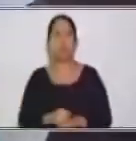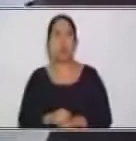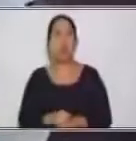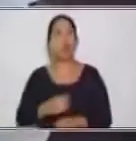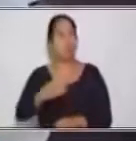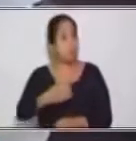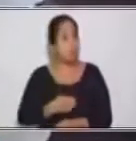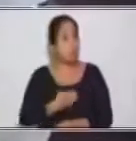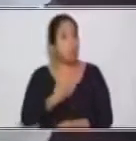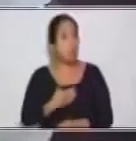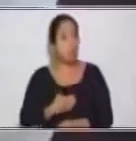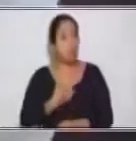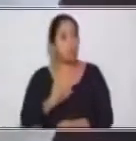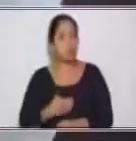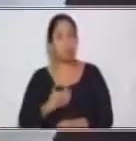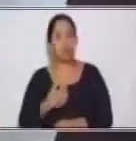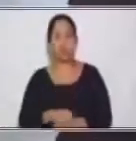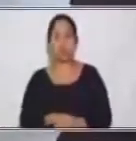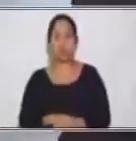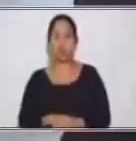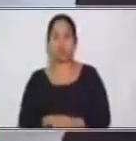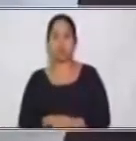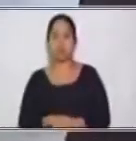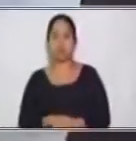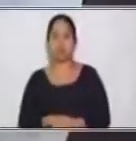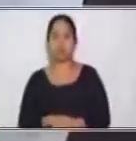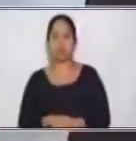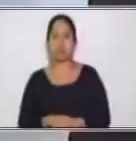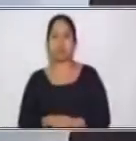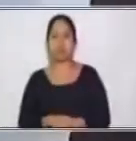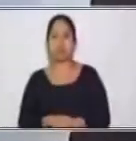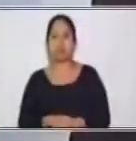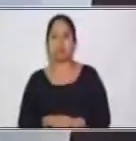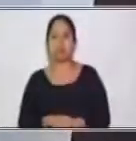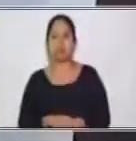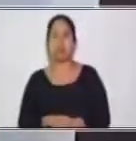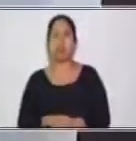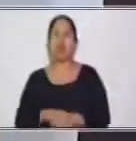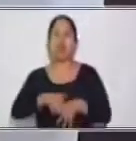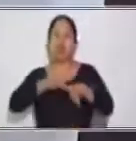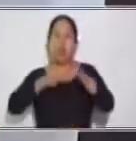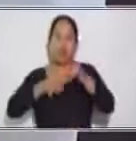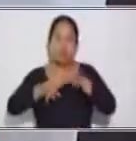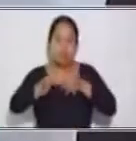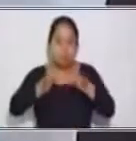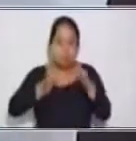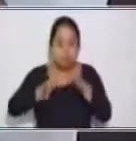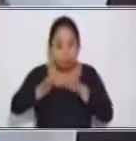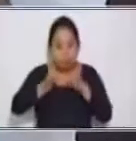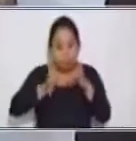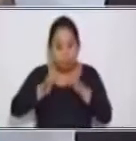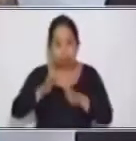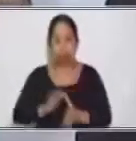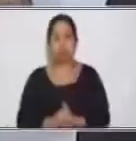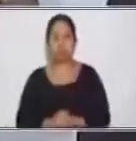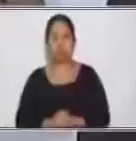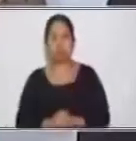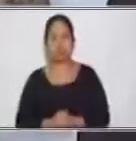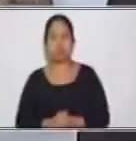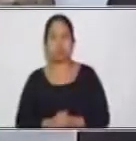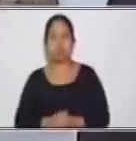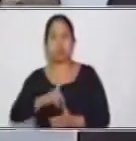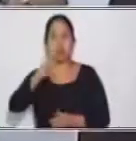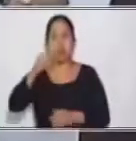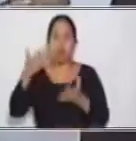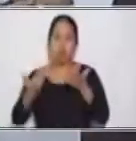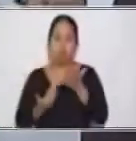explica la nueva